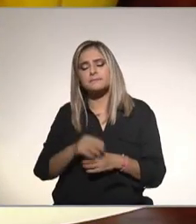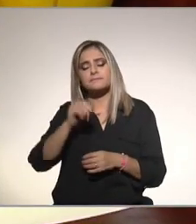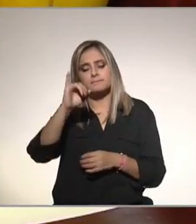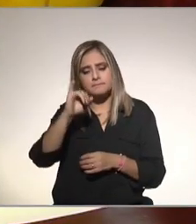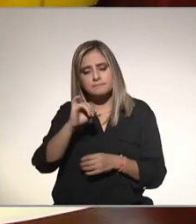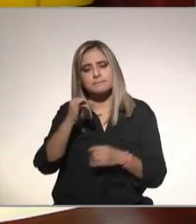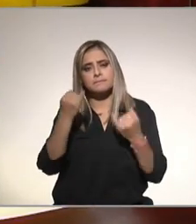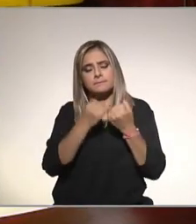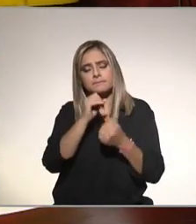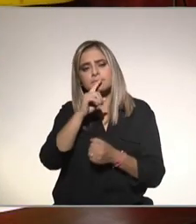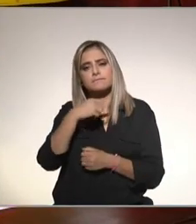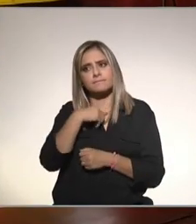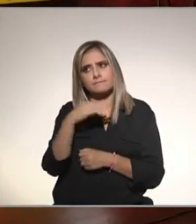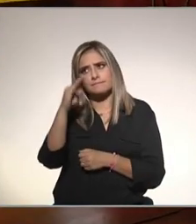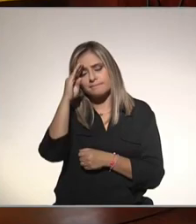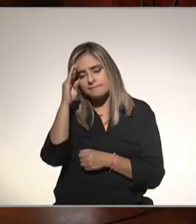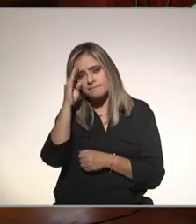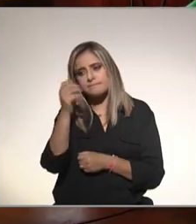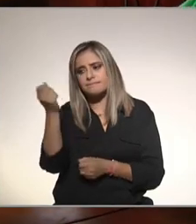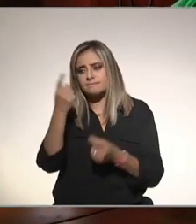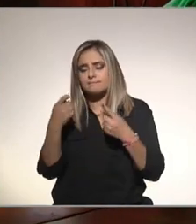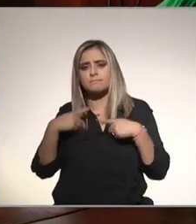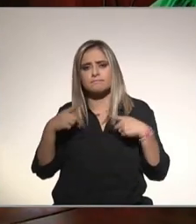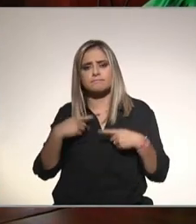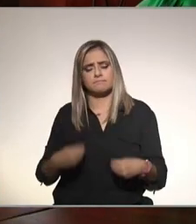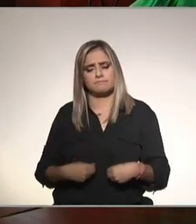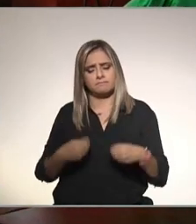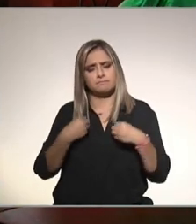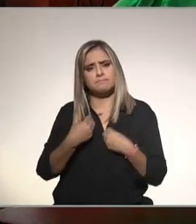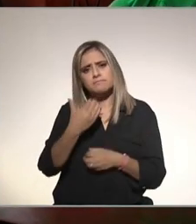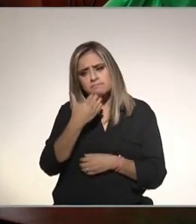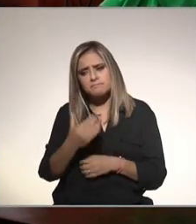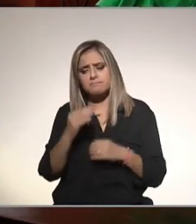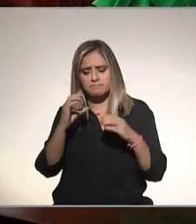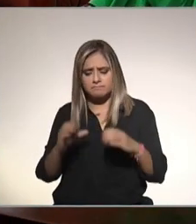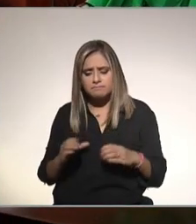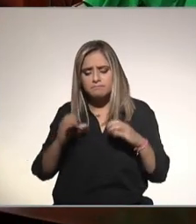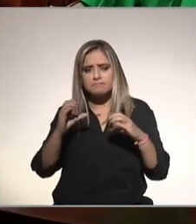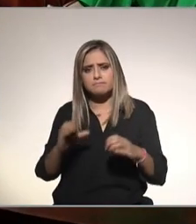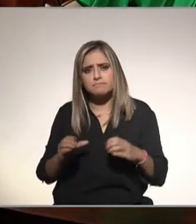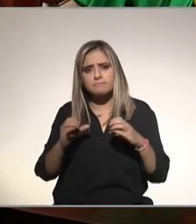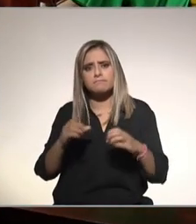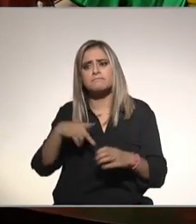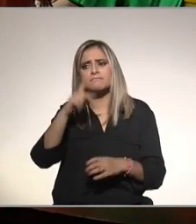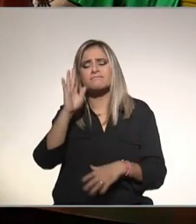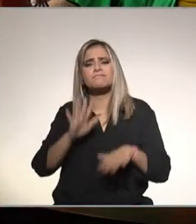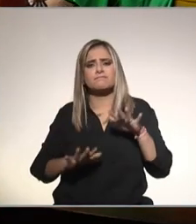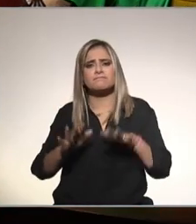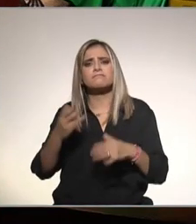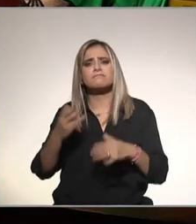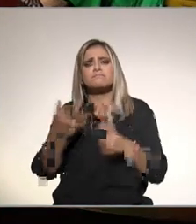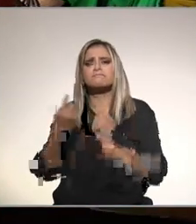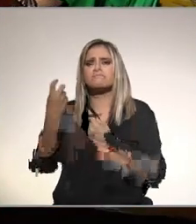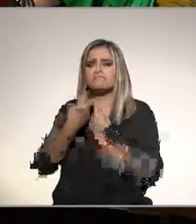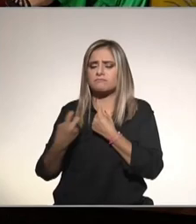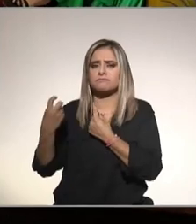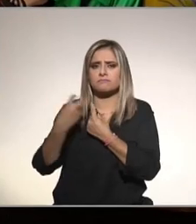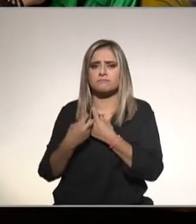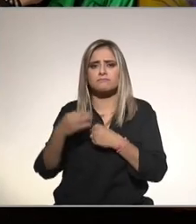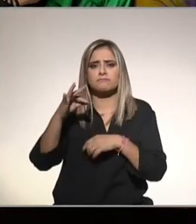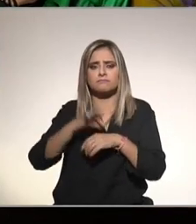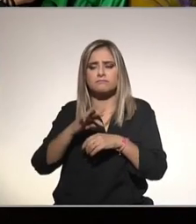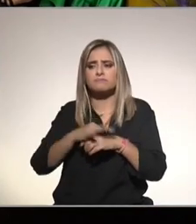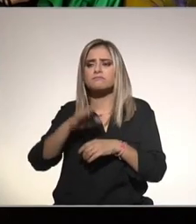me pongo a pensar un poco en estas personas que tienen un buen estilo de vida y que realmente pues si sufren un estigma que llegan a un consultorio médico y no hay un